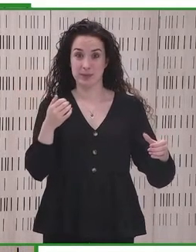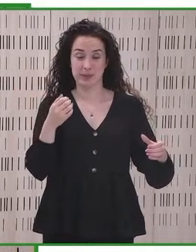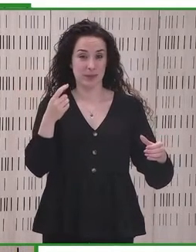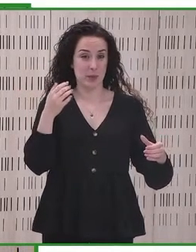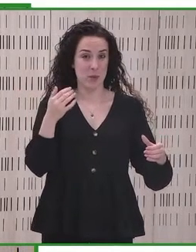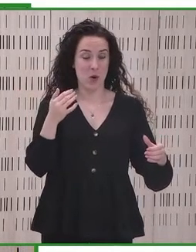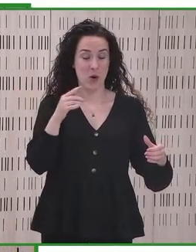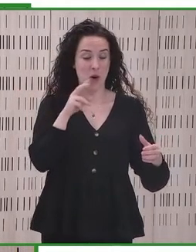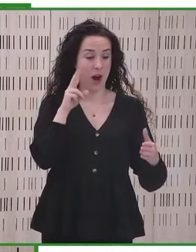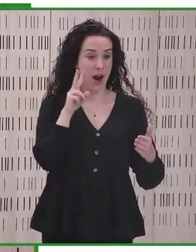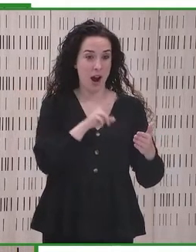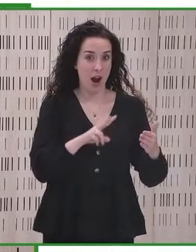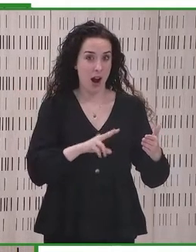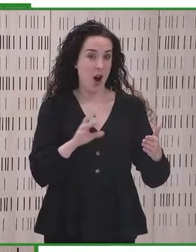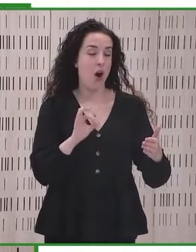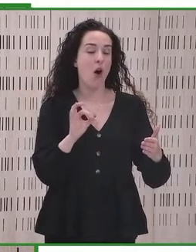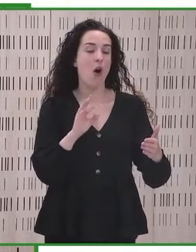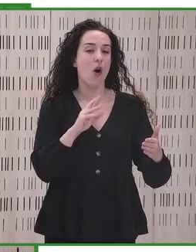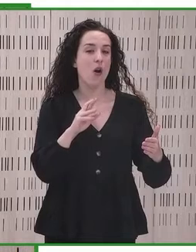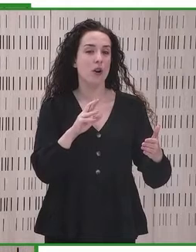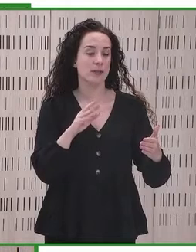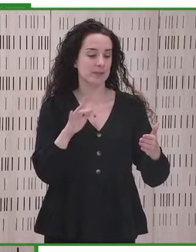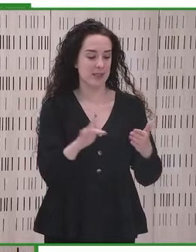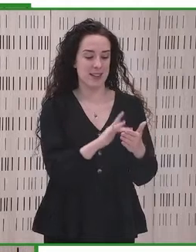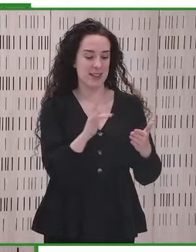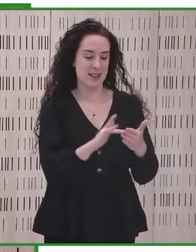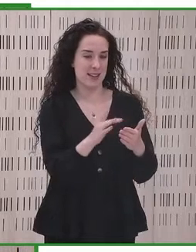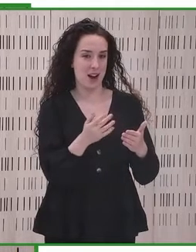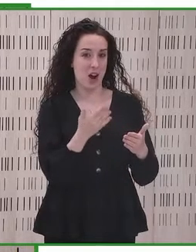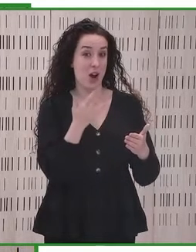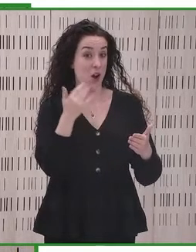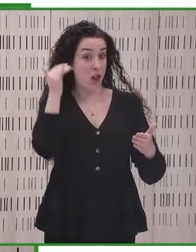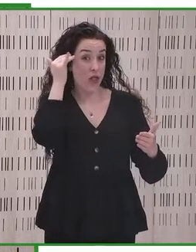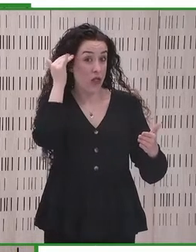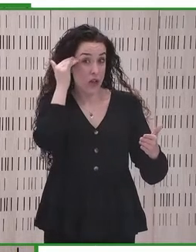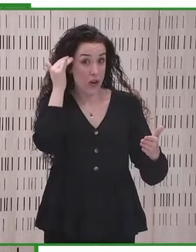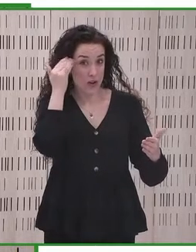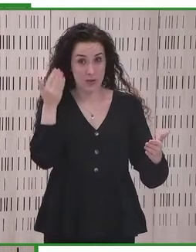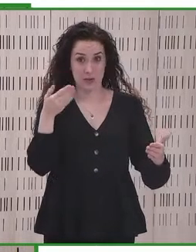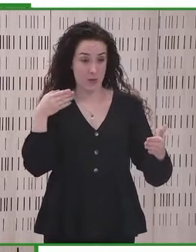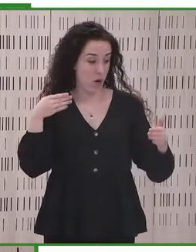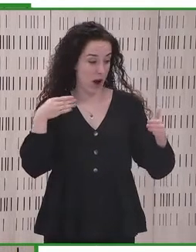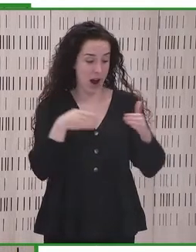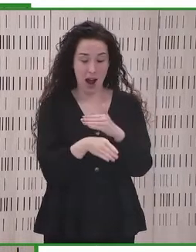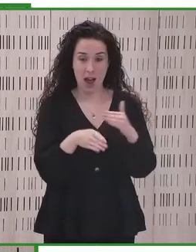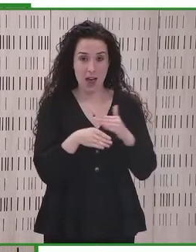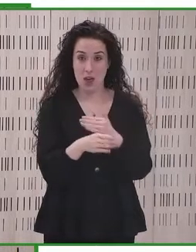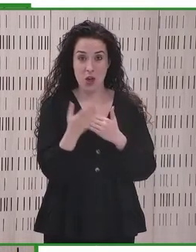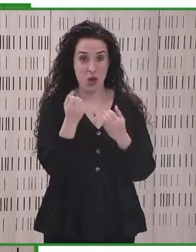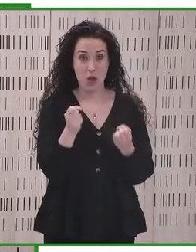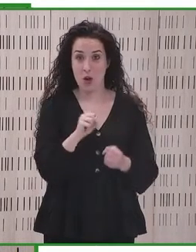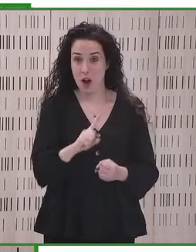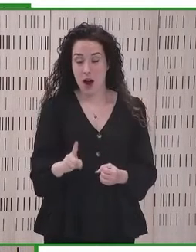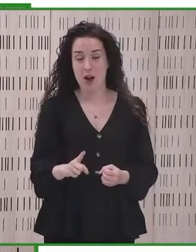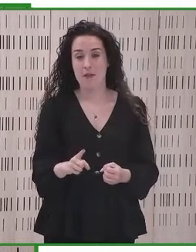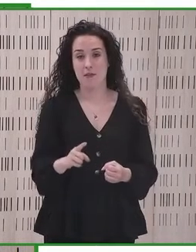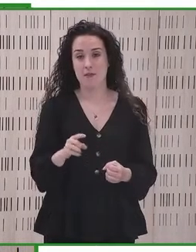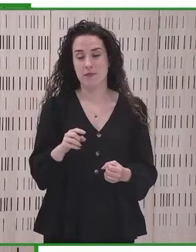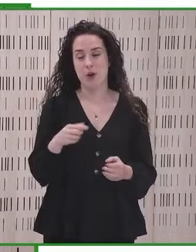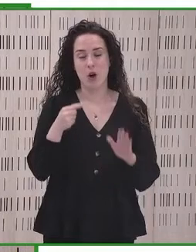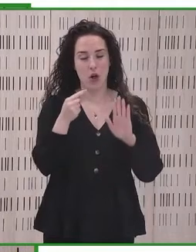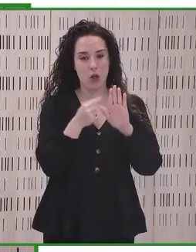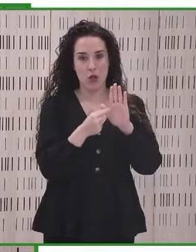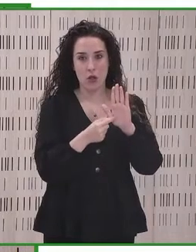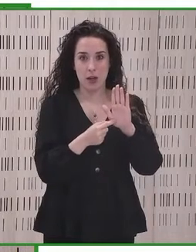digitalmente. Son discriminadas porque no tienen acceso a los componentes